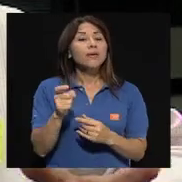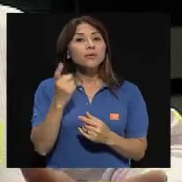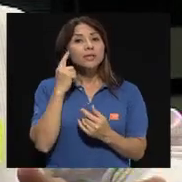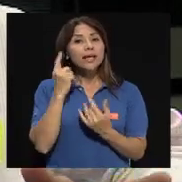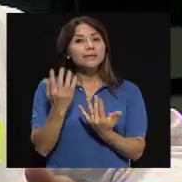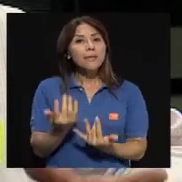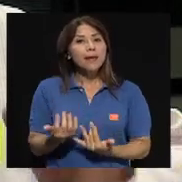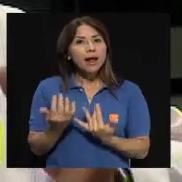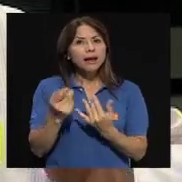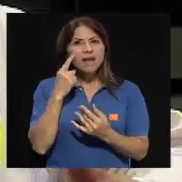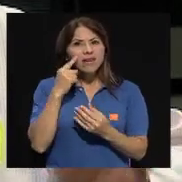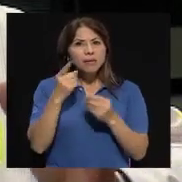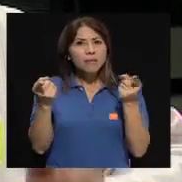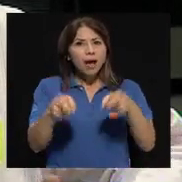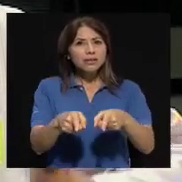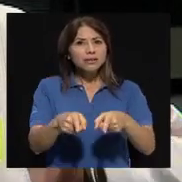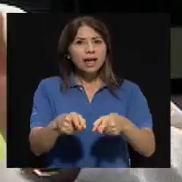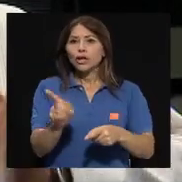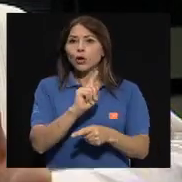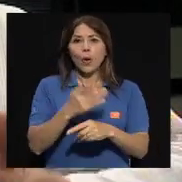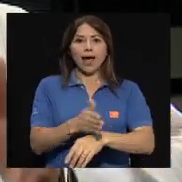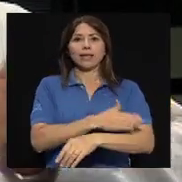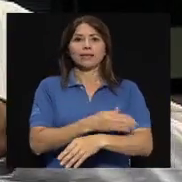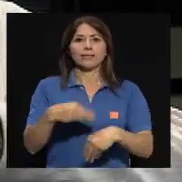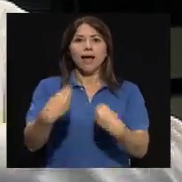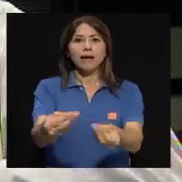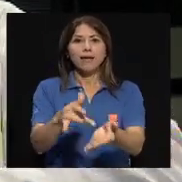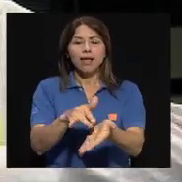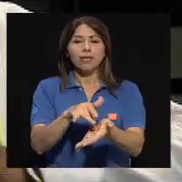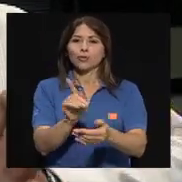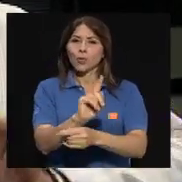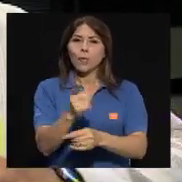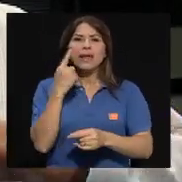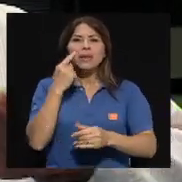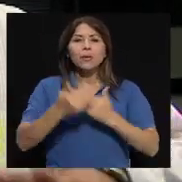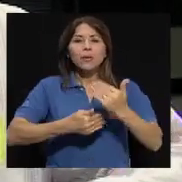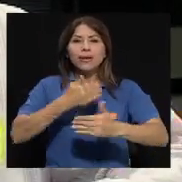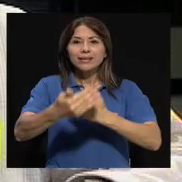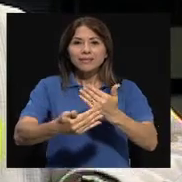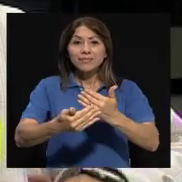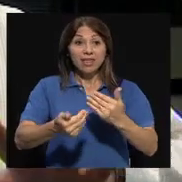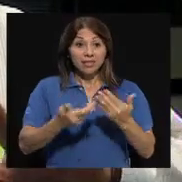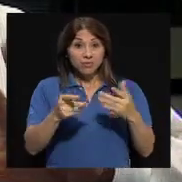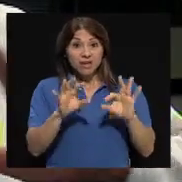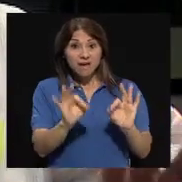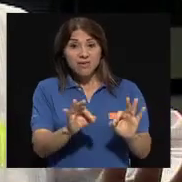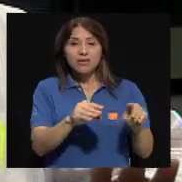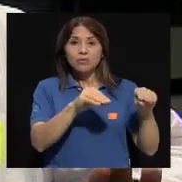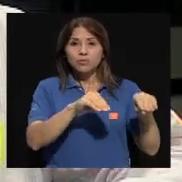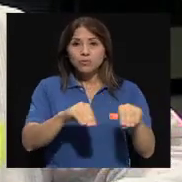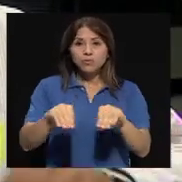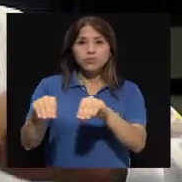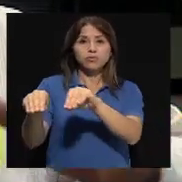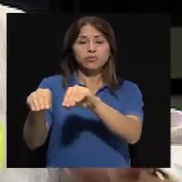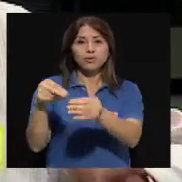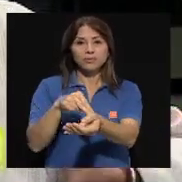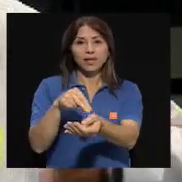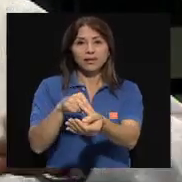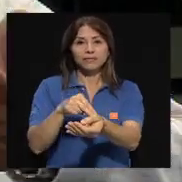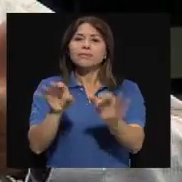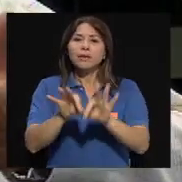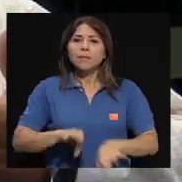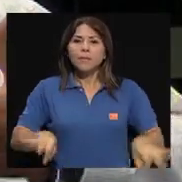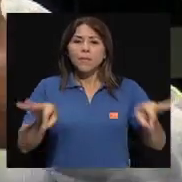dar ningún tratamiento, sino ver cómo evoluciona y trasladar, lo importante es guardar la calma, tener una ruta de evacuación, tener un plan de